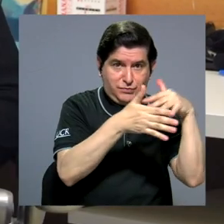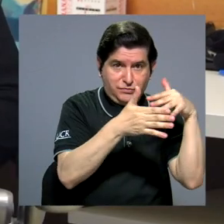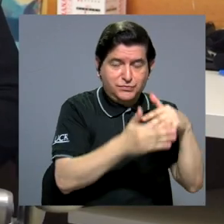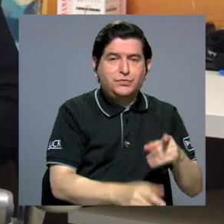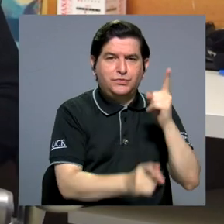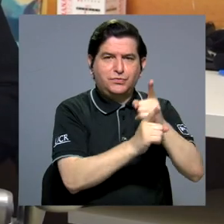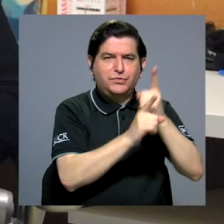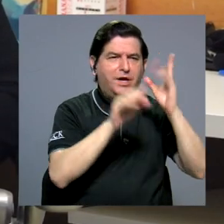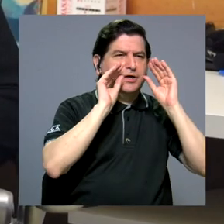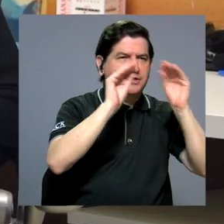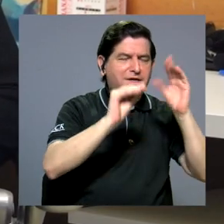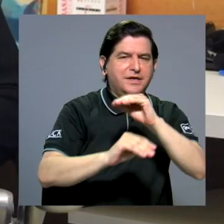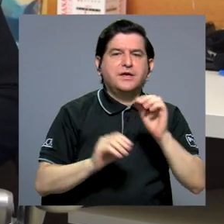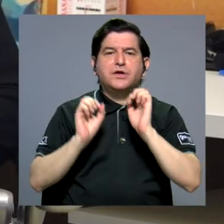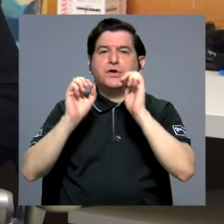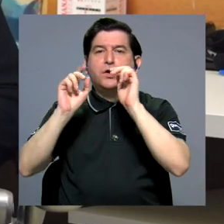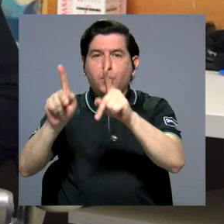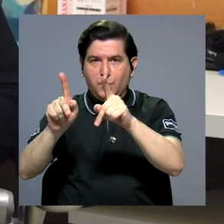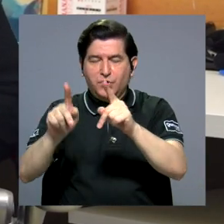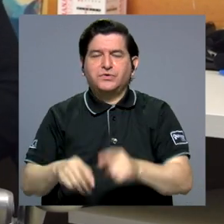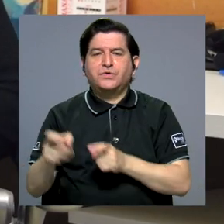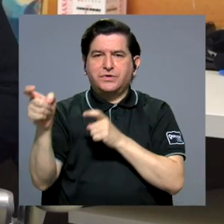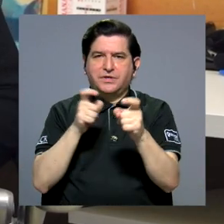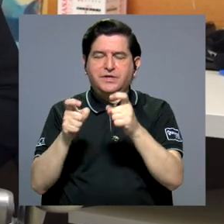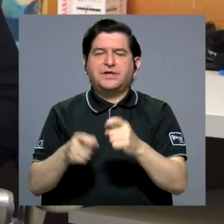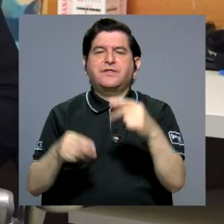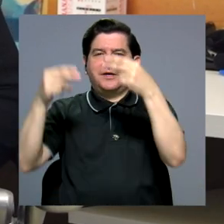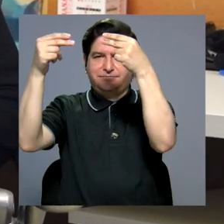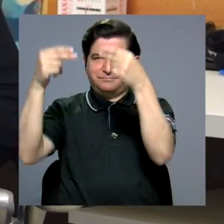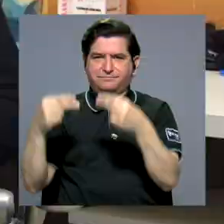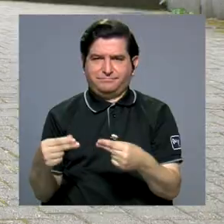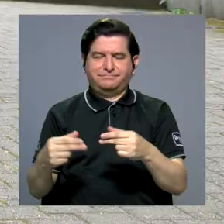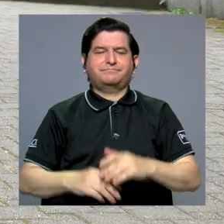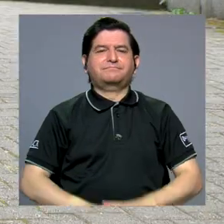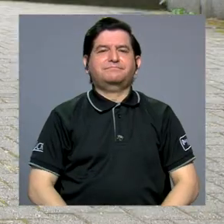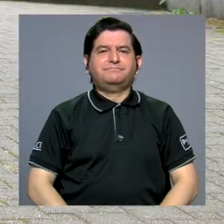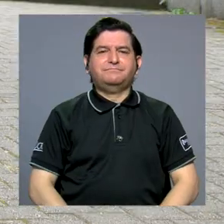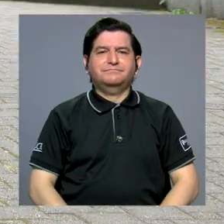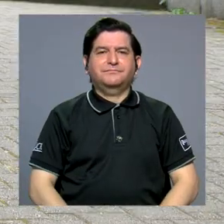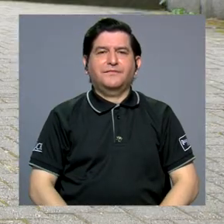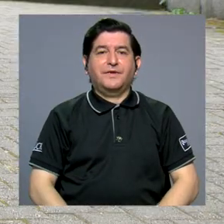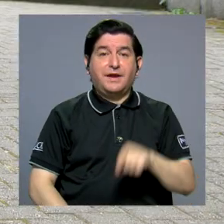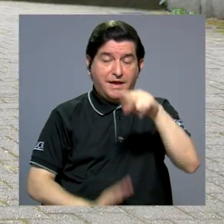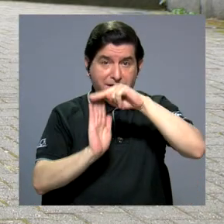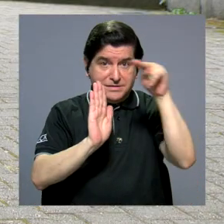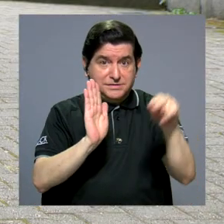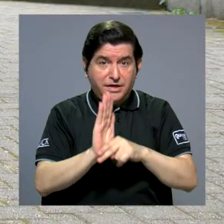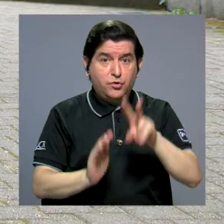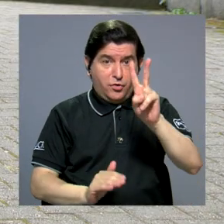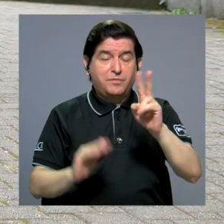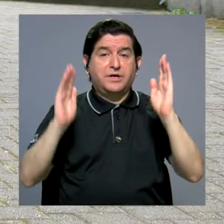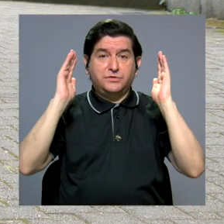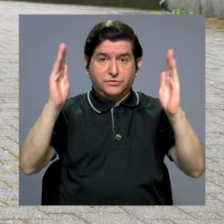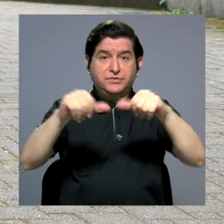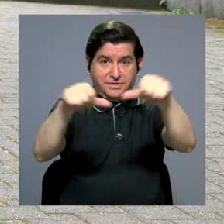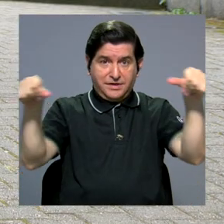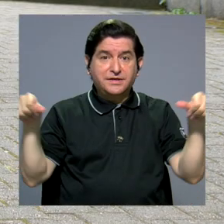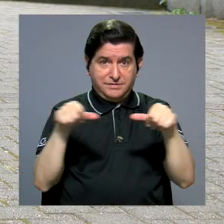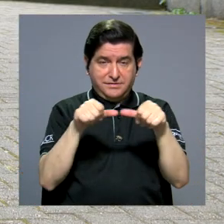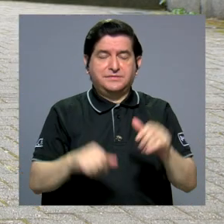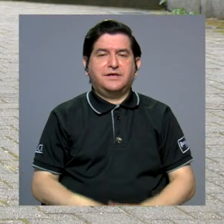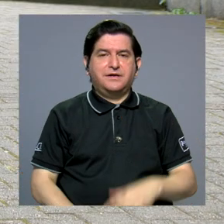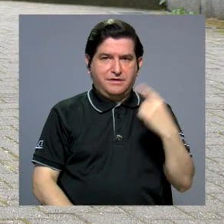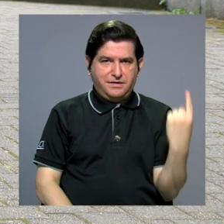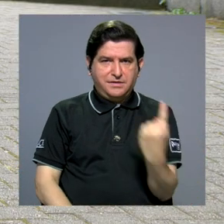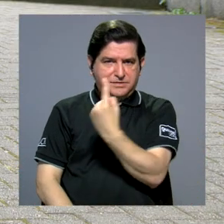de pertinencia académica y factibilidad administrativa y presupuestaria. Este lineamiento pues tiene estas dos grandes dimensiones